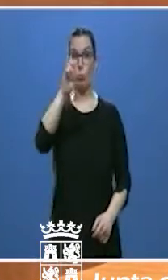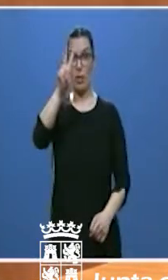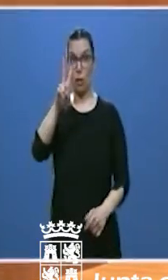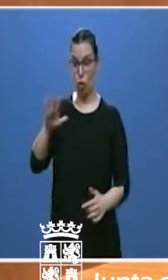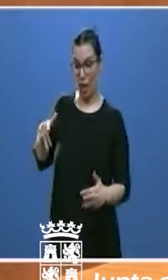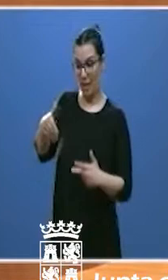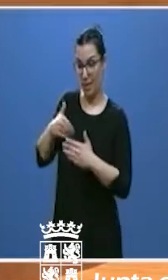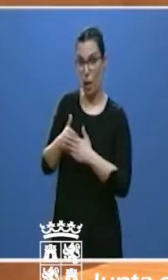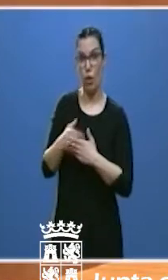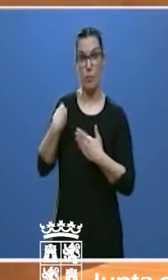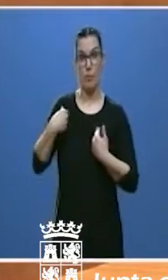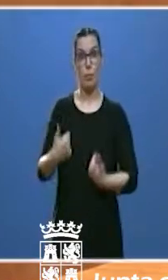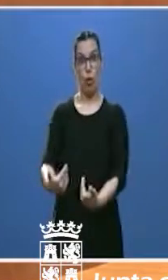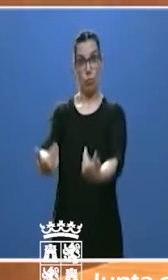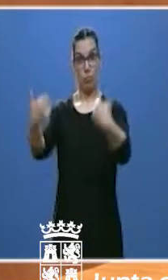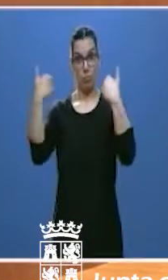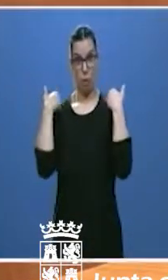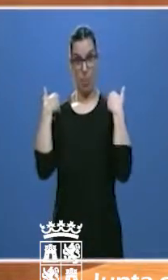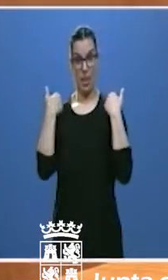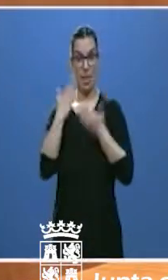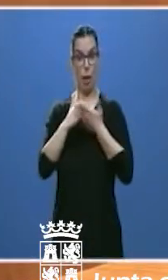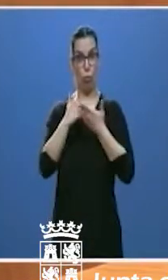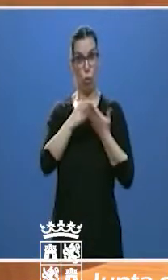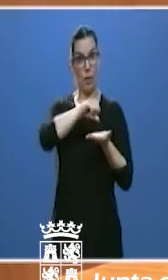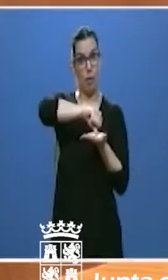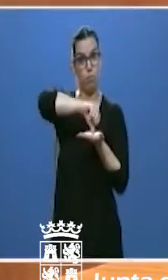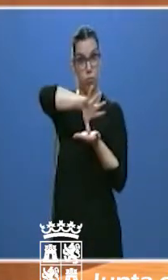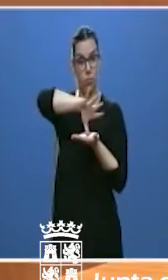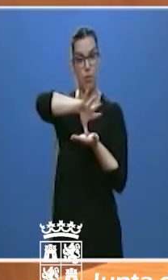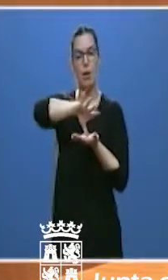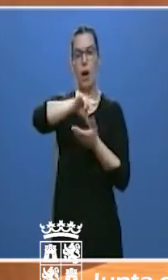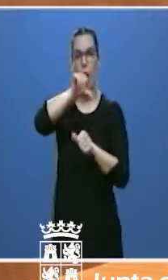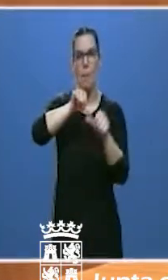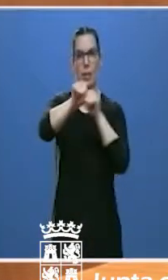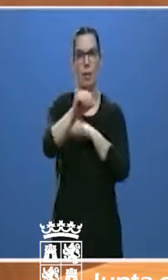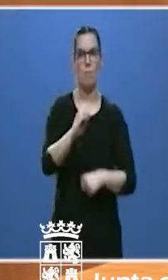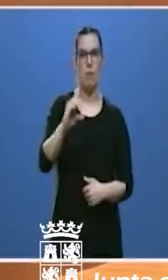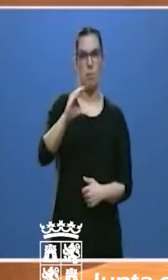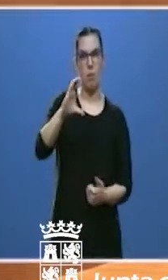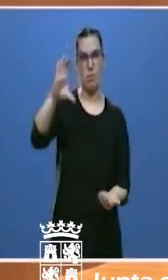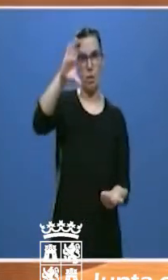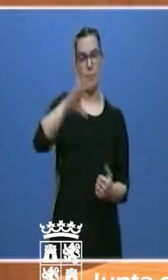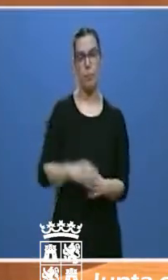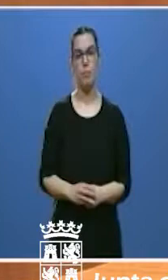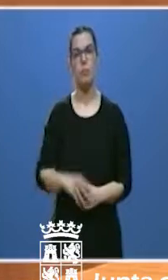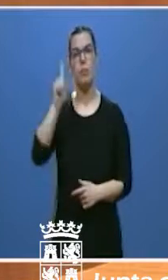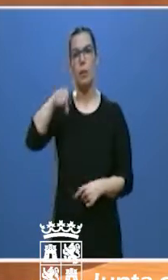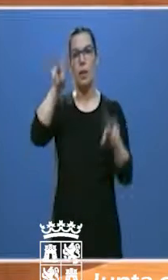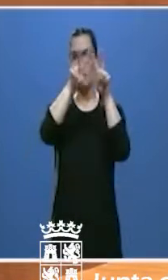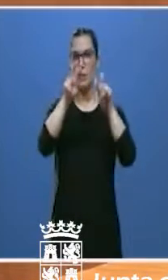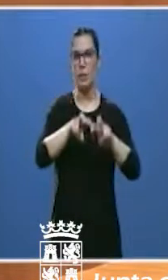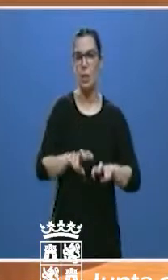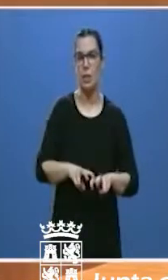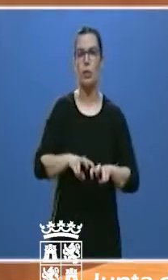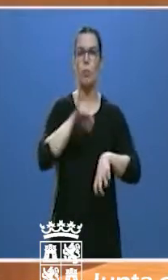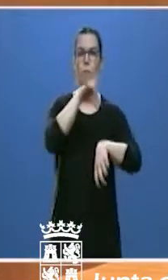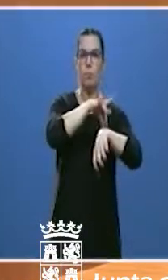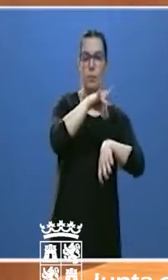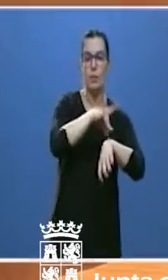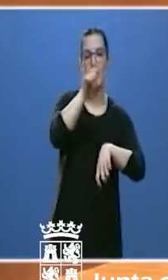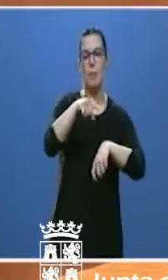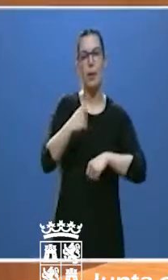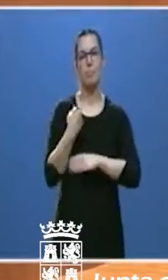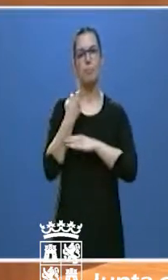del conocido Insalud. Estamos impulsando también la investigación sanitaria y reforzando la colaboración